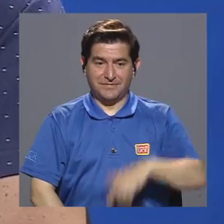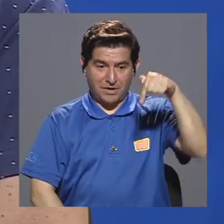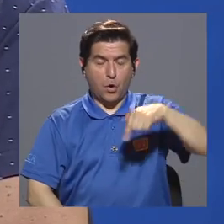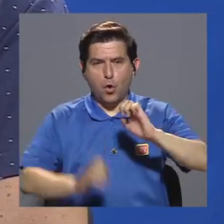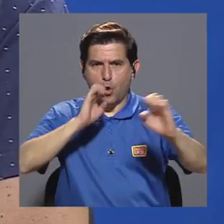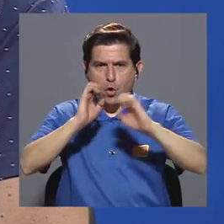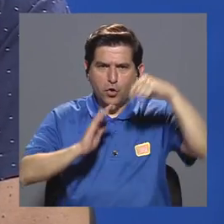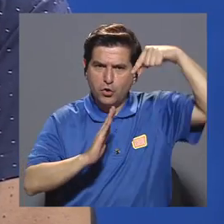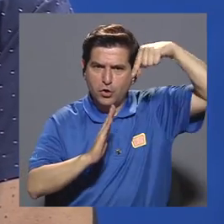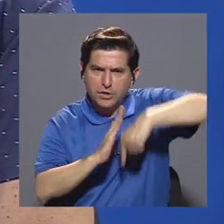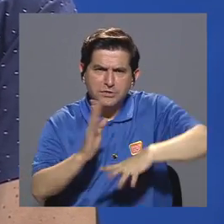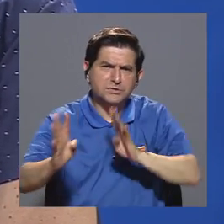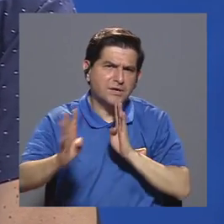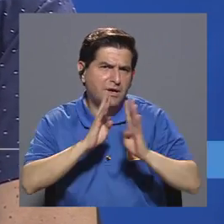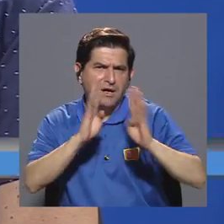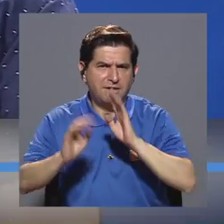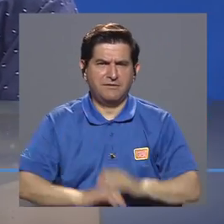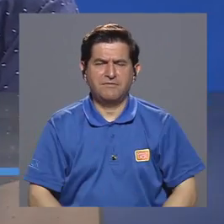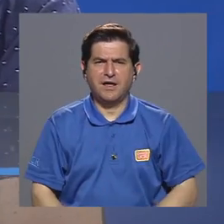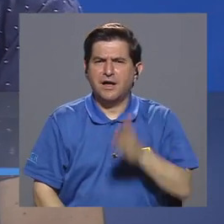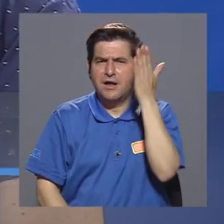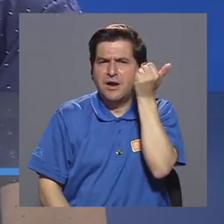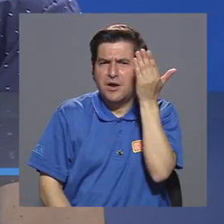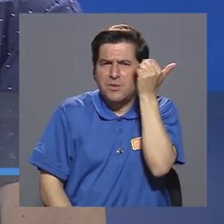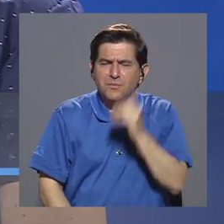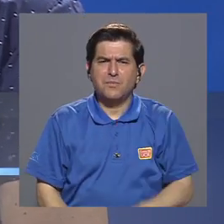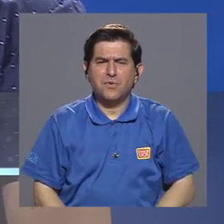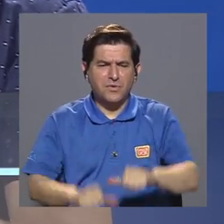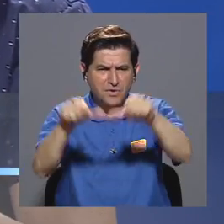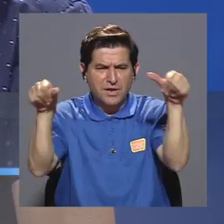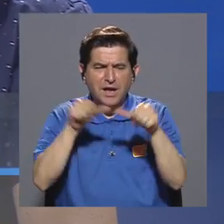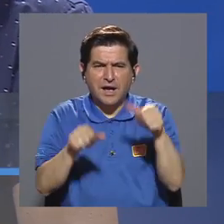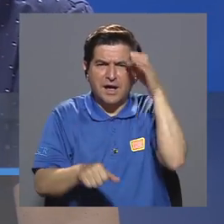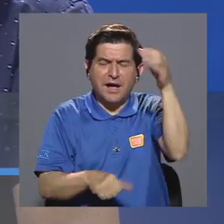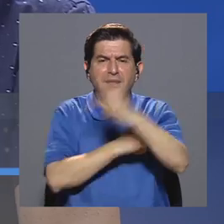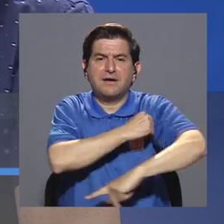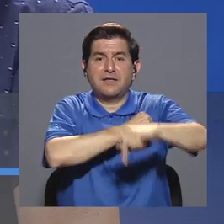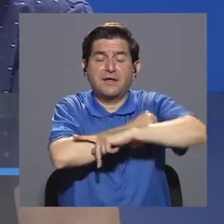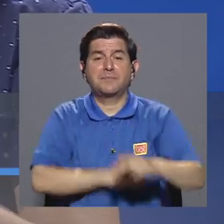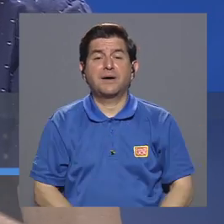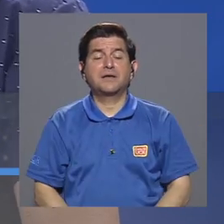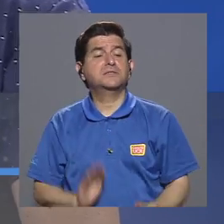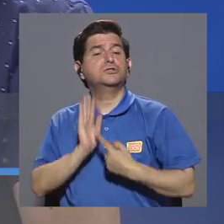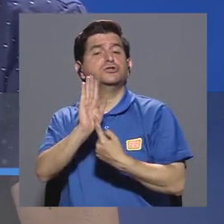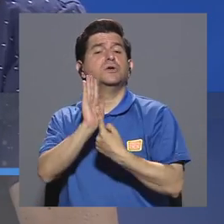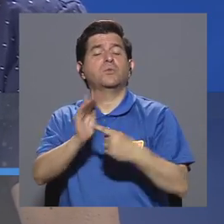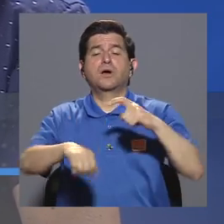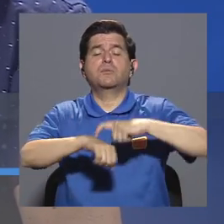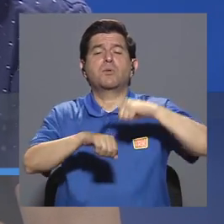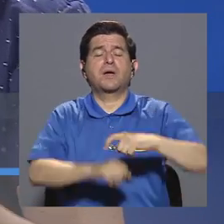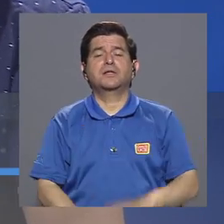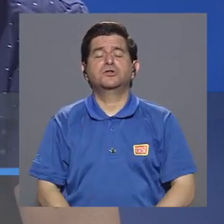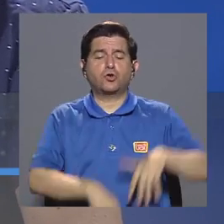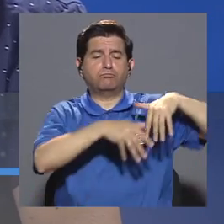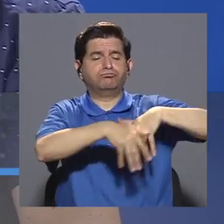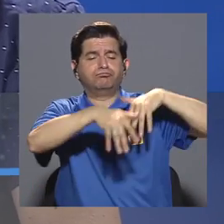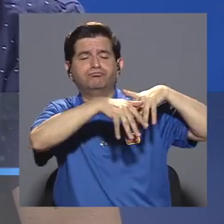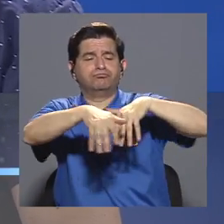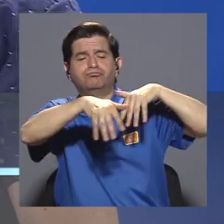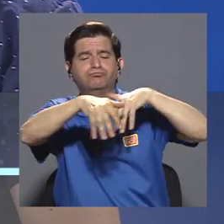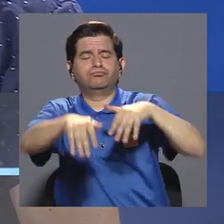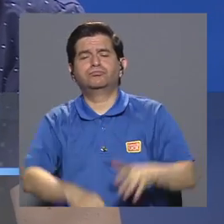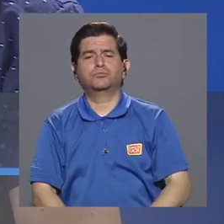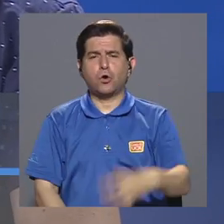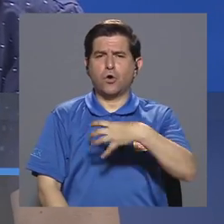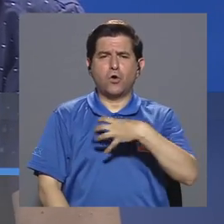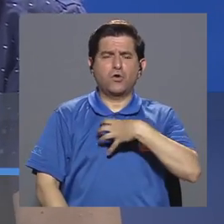Hoy en nuestra entrevista de fondo vamos a hablar de cómo y por qué los sectores culturales en un país se manifiestan cuando hay protestas sociales,